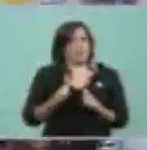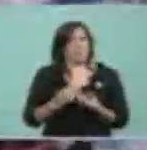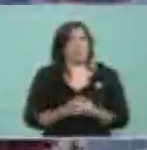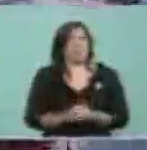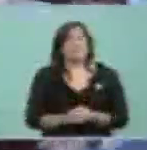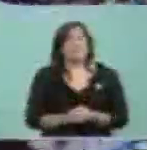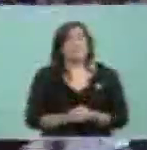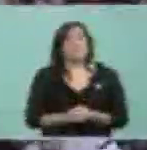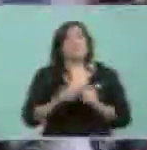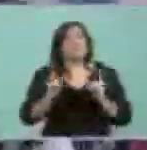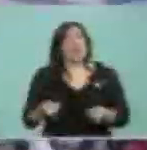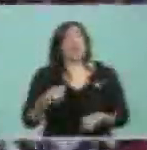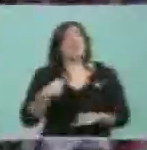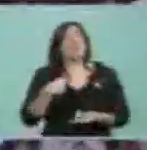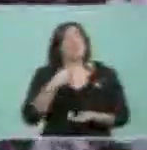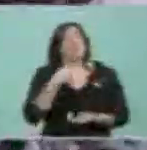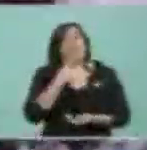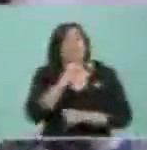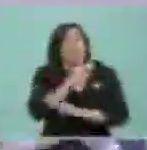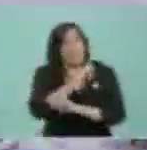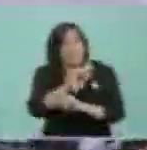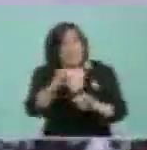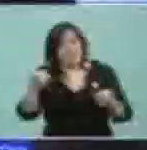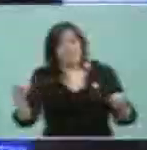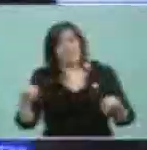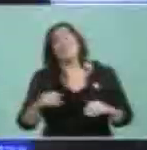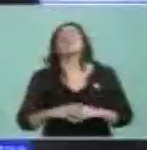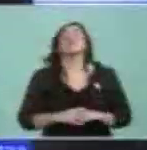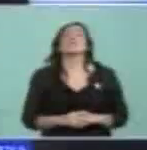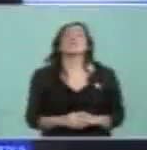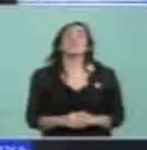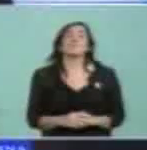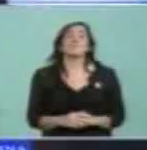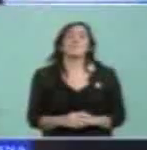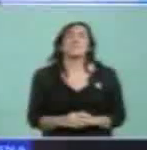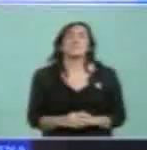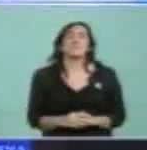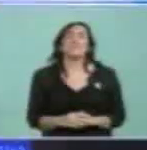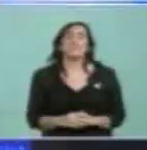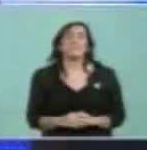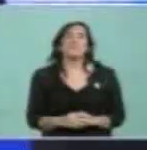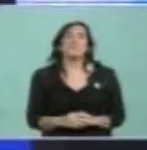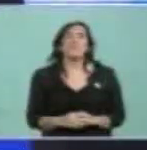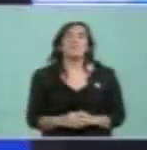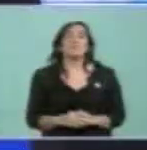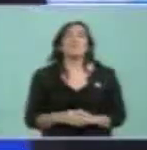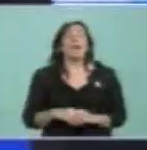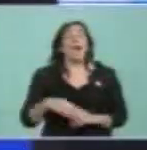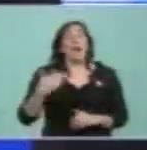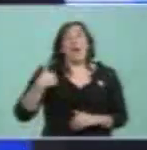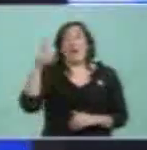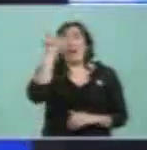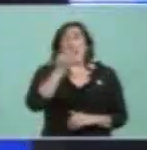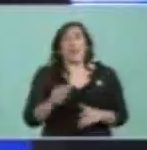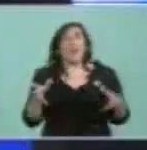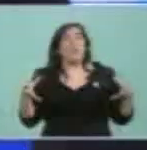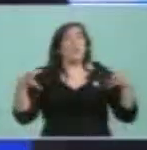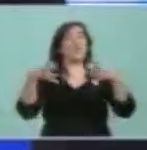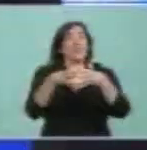Y decirles que en la unidad nacional,